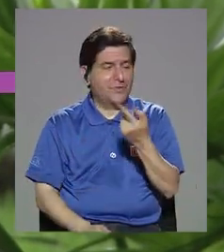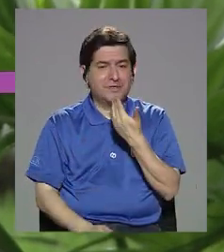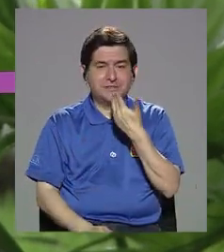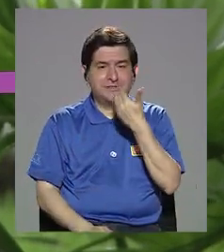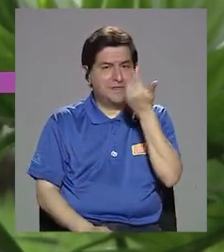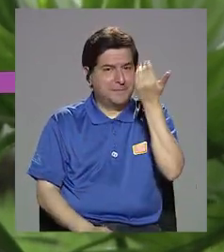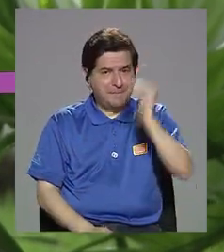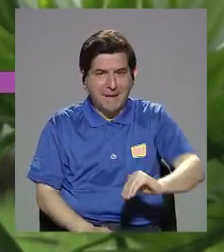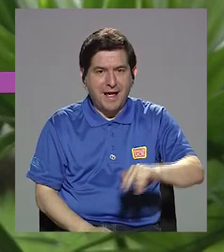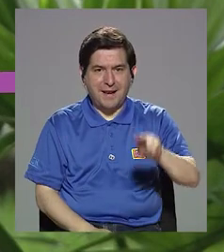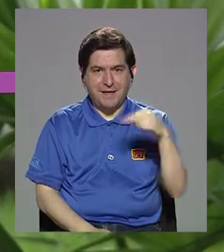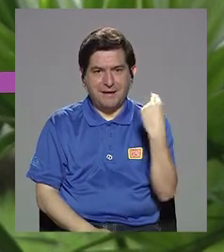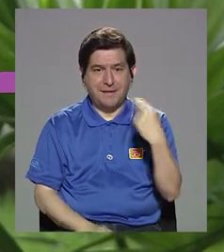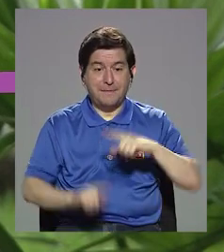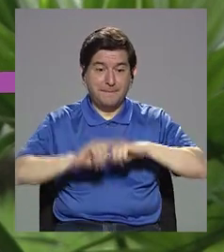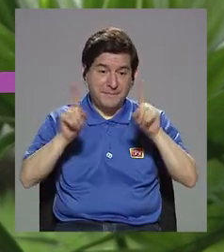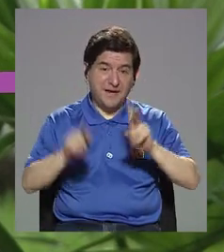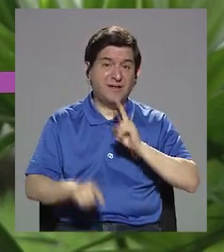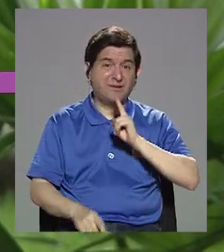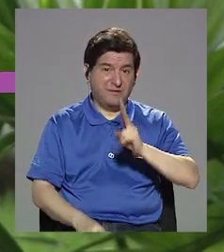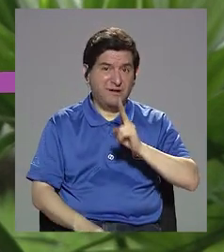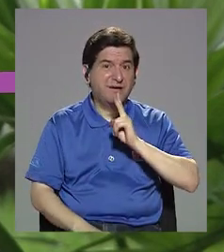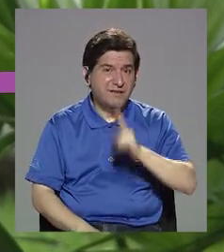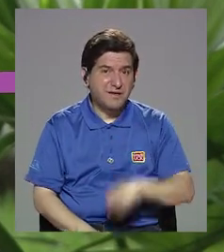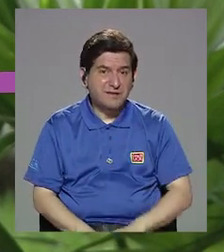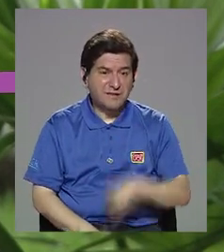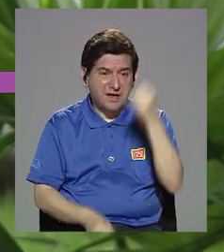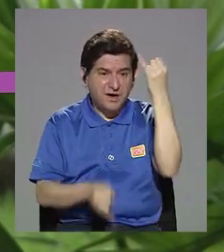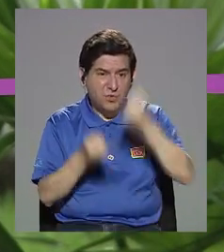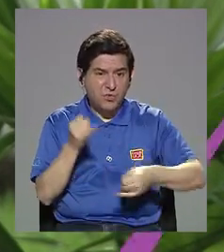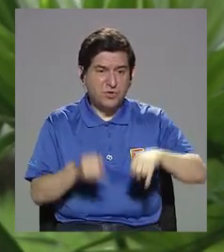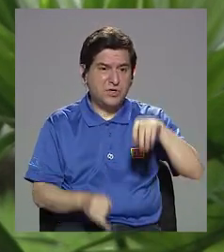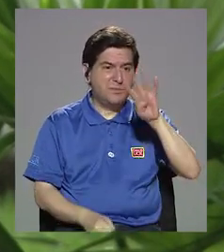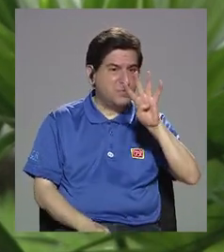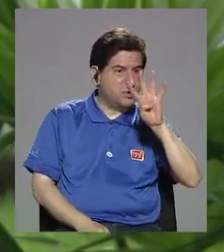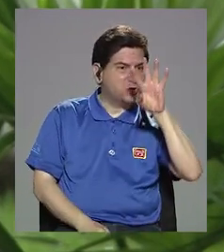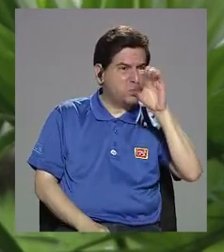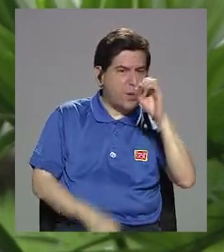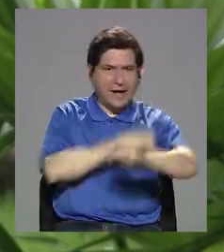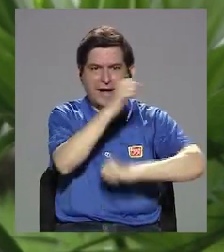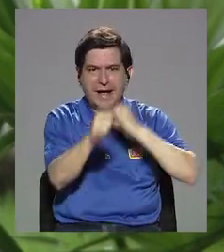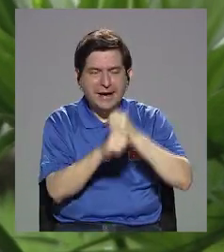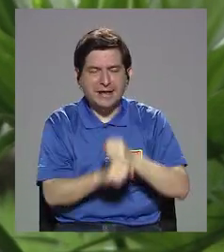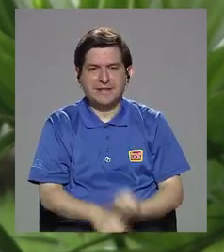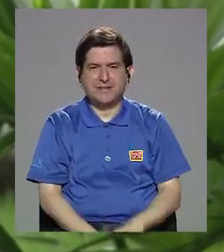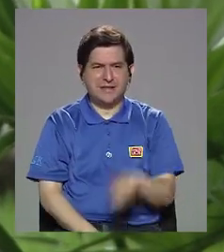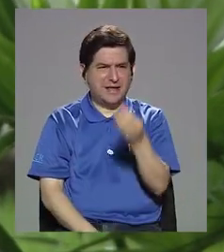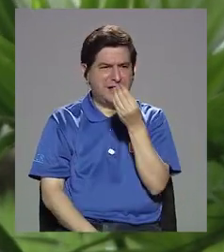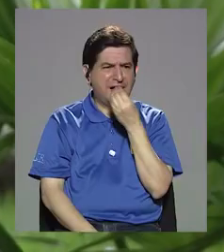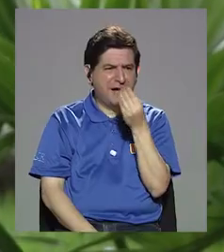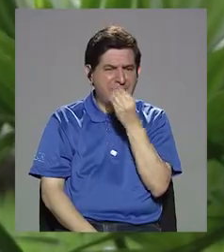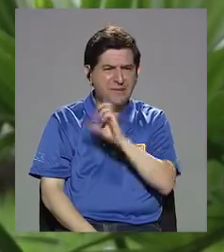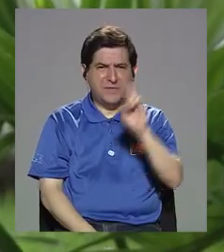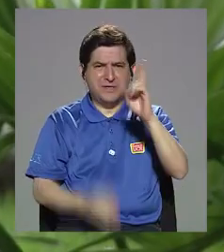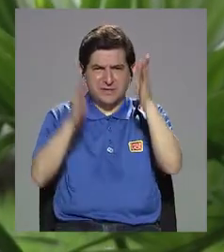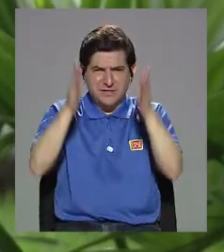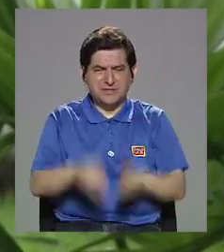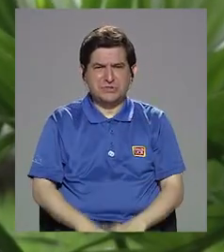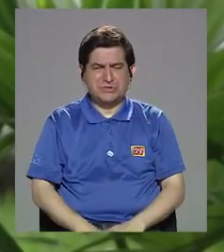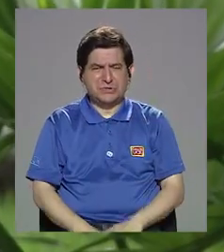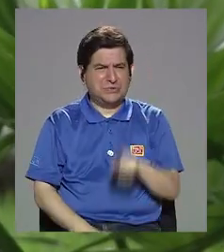quiero dar malas noticias, pero en realidad en los últimos 40 años la dieta del costarricense se ha